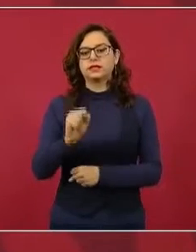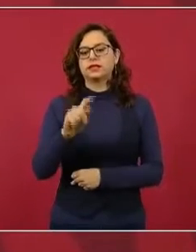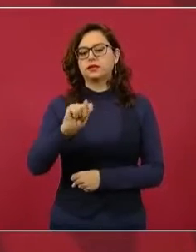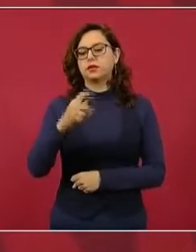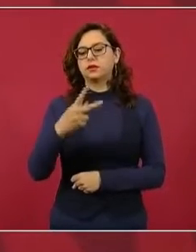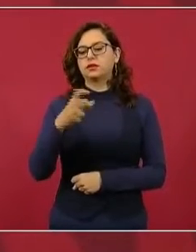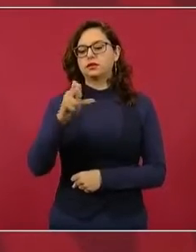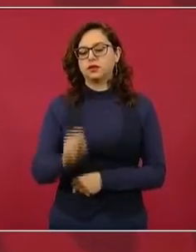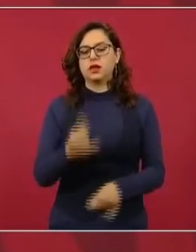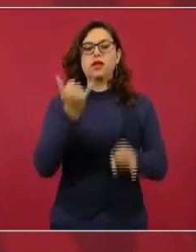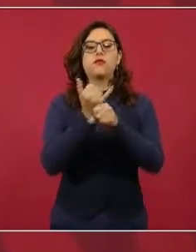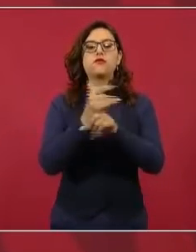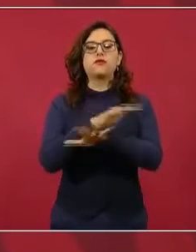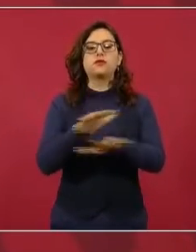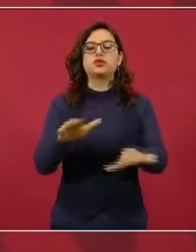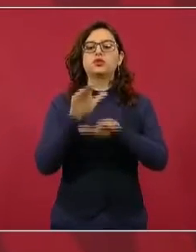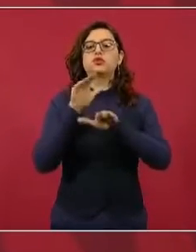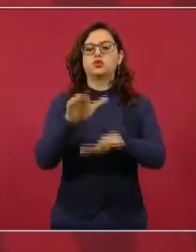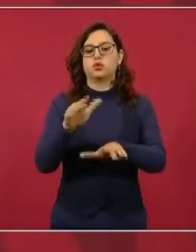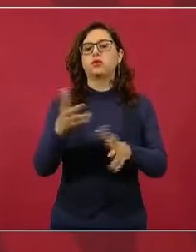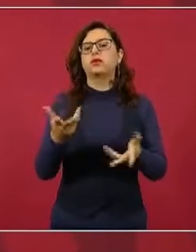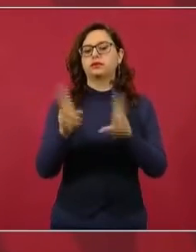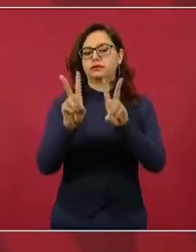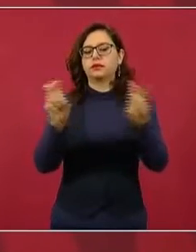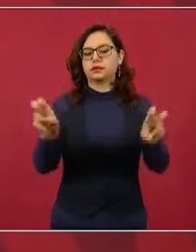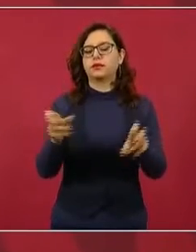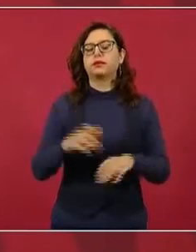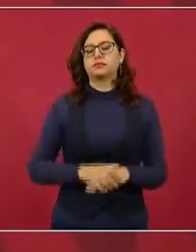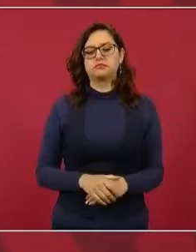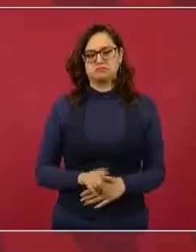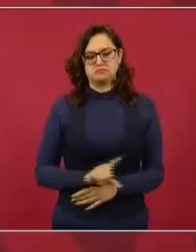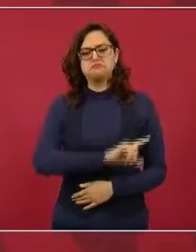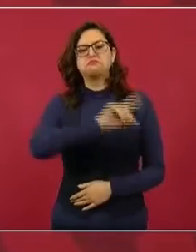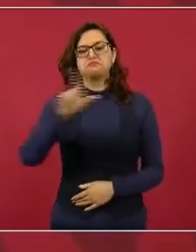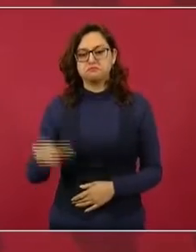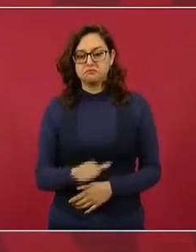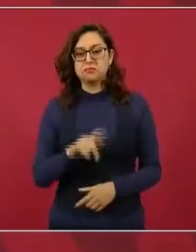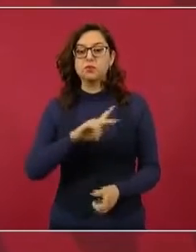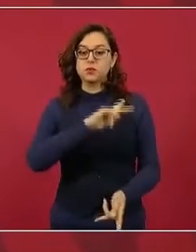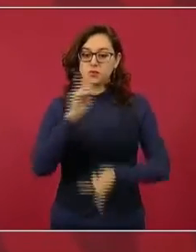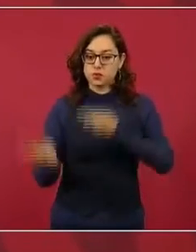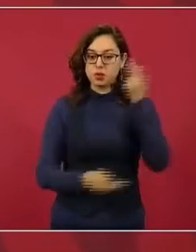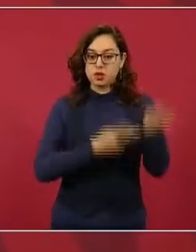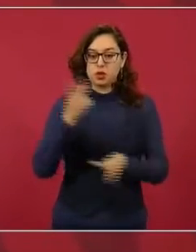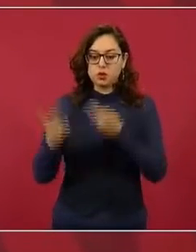y va a responder todas estas preguntas.